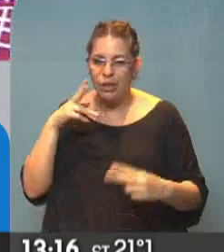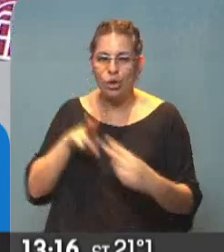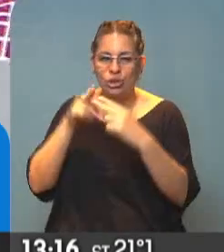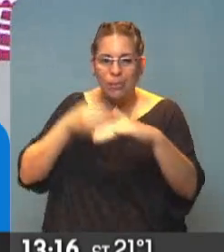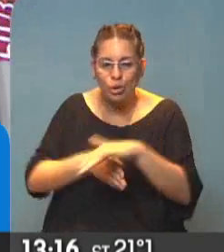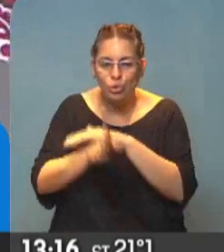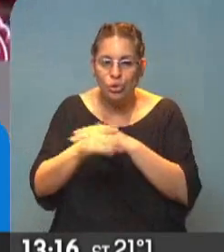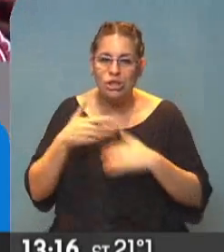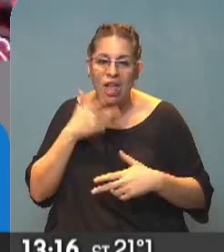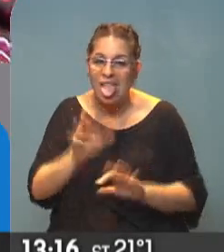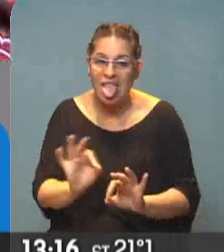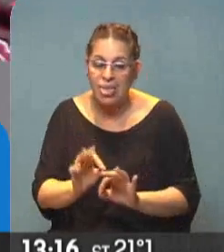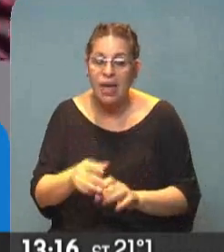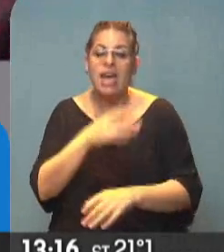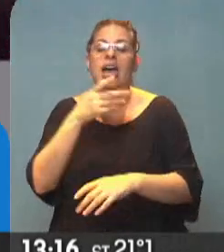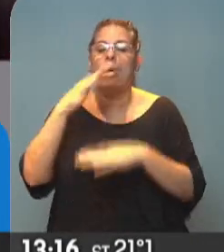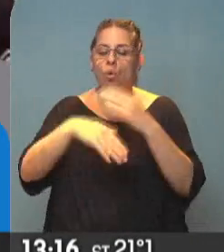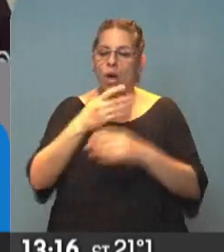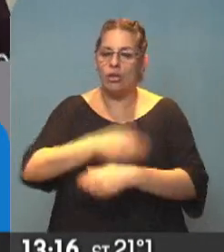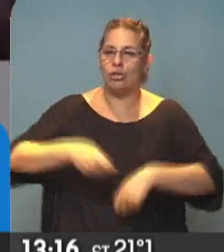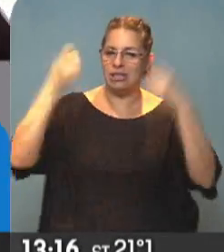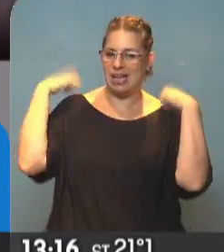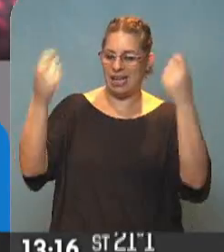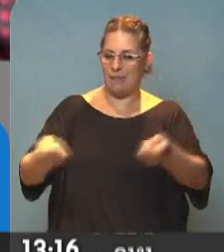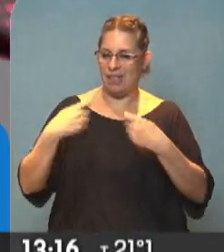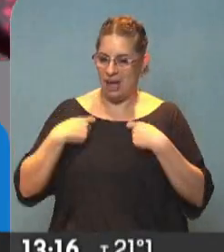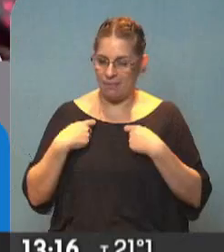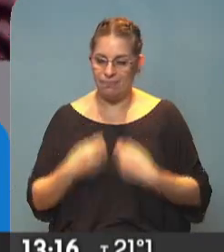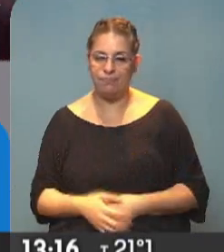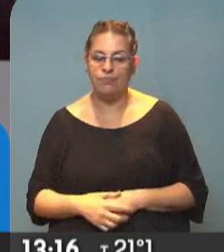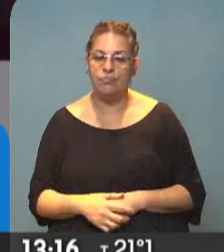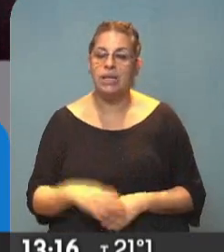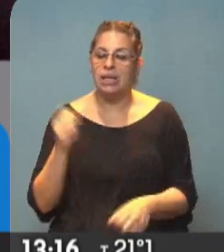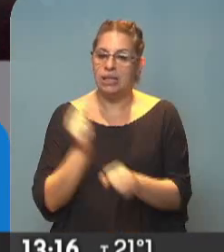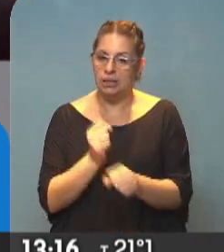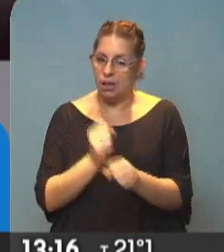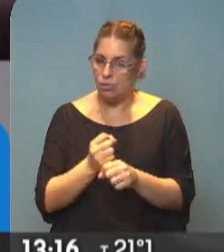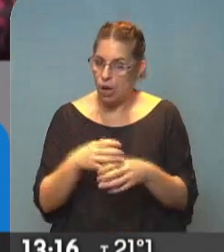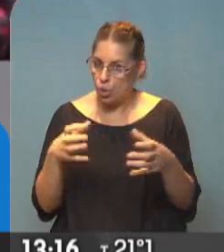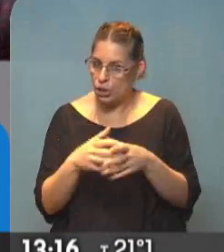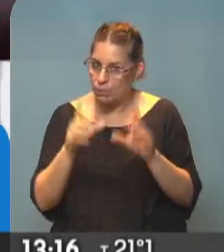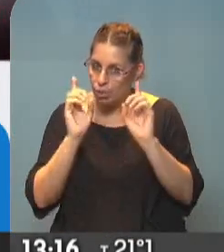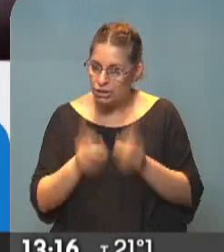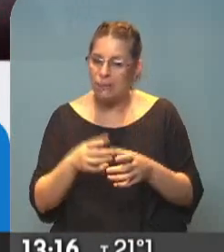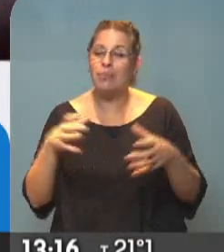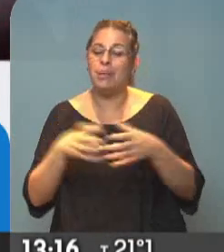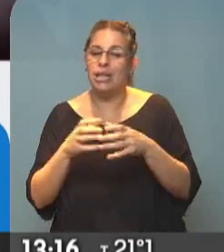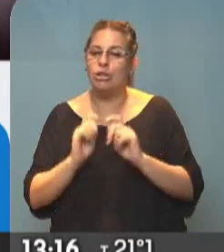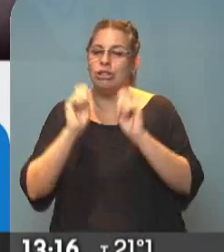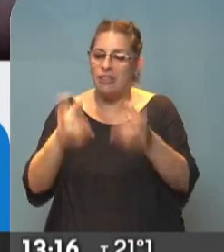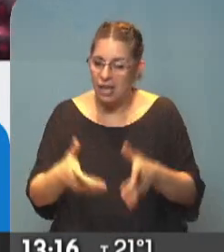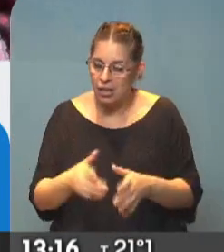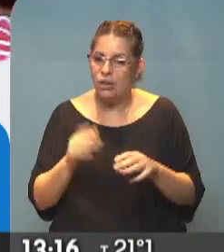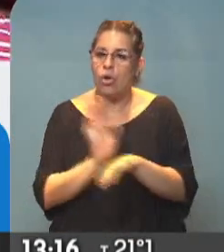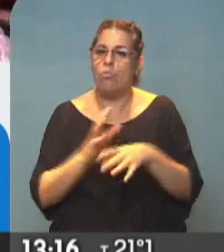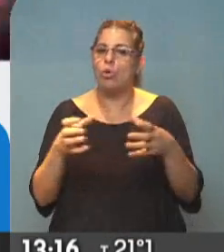le diga nada, él vino, se la sacó y me la dio. Importante que son... Sobre todo él lo destaca, ¿no? El trabajo, no solo del equipo, sino de los Alcanza Pelotas, que es todo un conjunto lo que